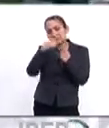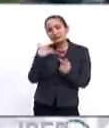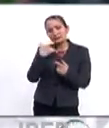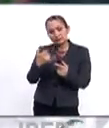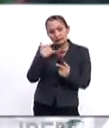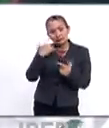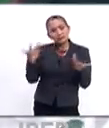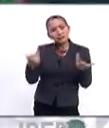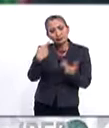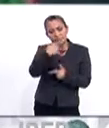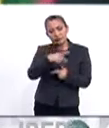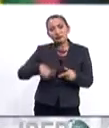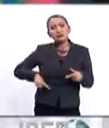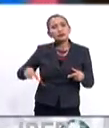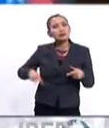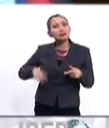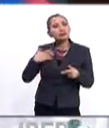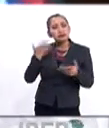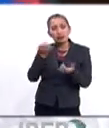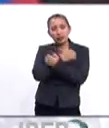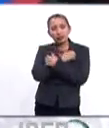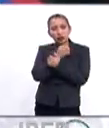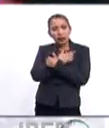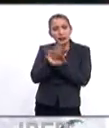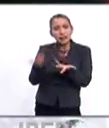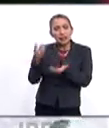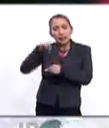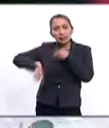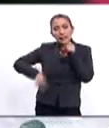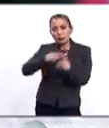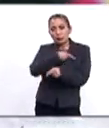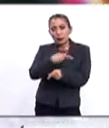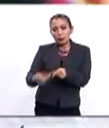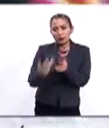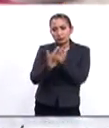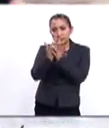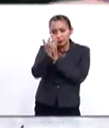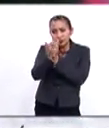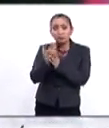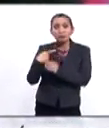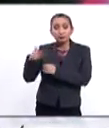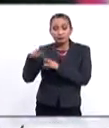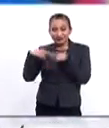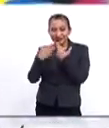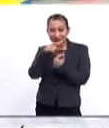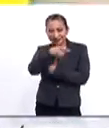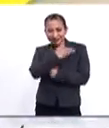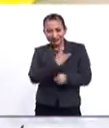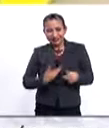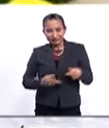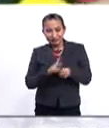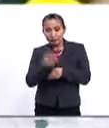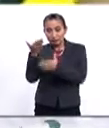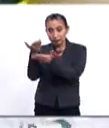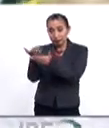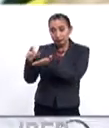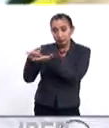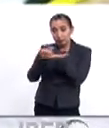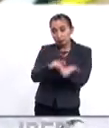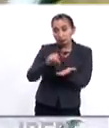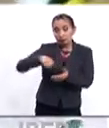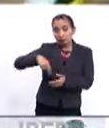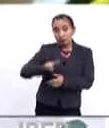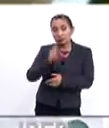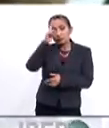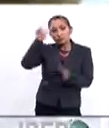esfuerzos que ha hecho su administración por la educación y la erradicación de la pobreza extrema. Durante la reunión, mandatario también solicitó el apoyo de